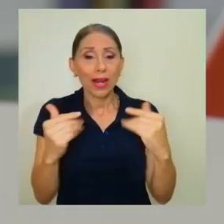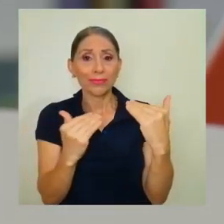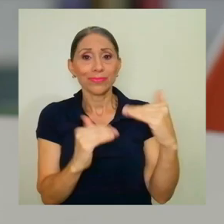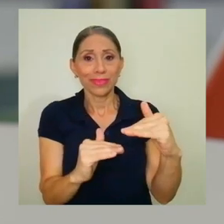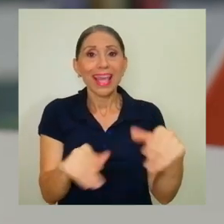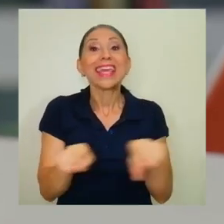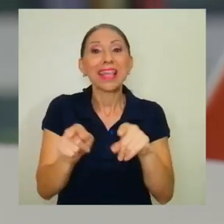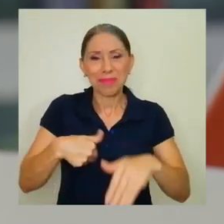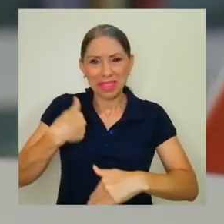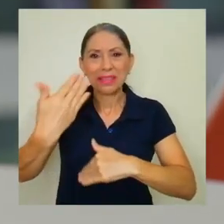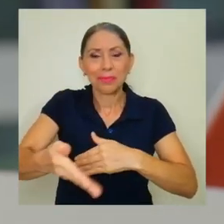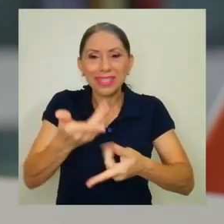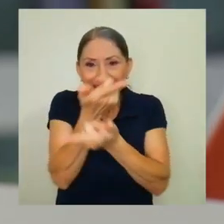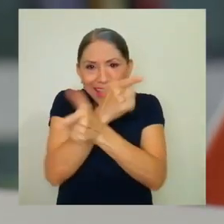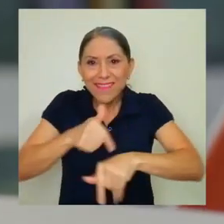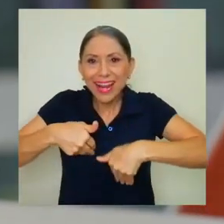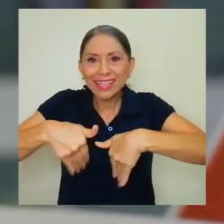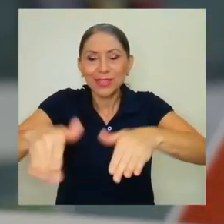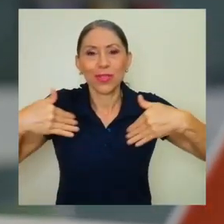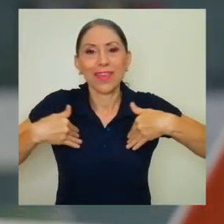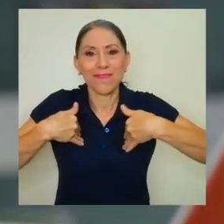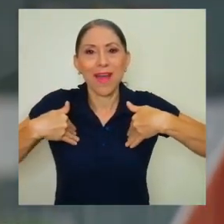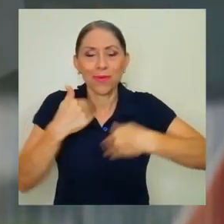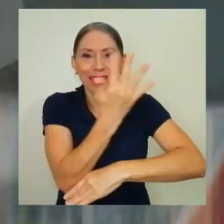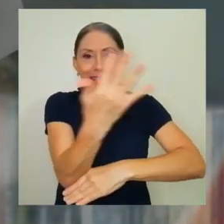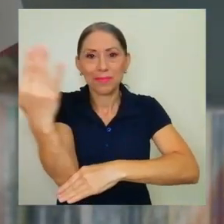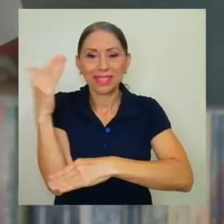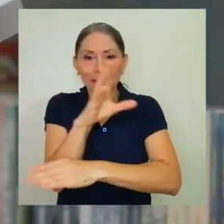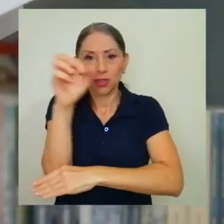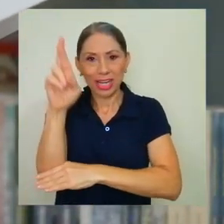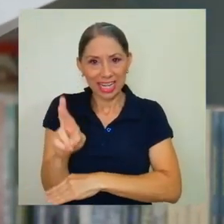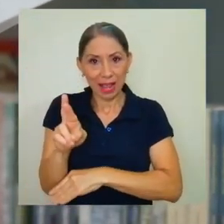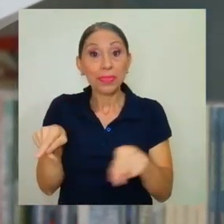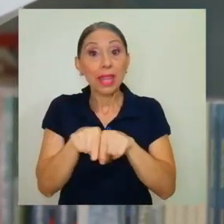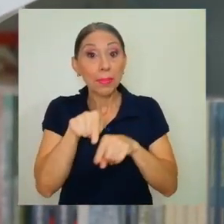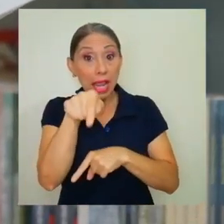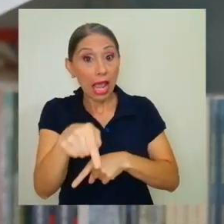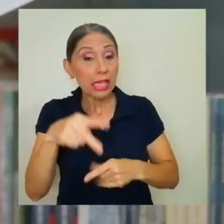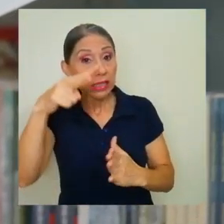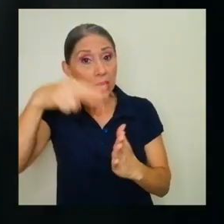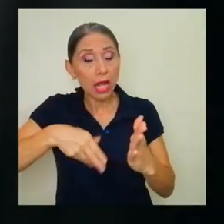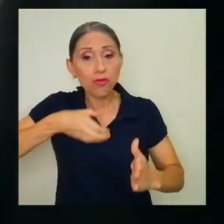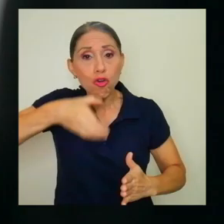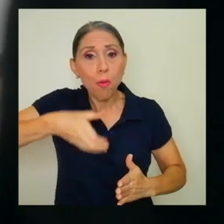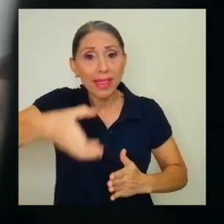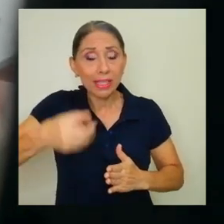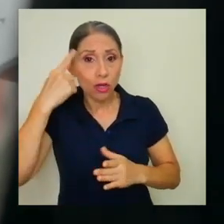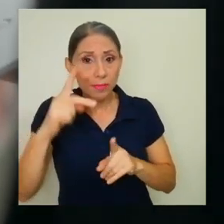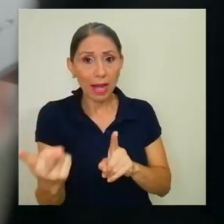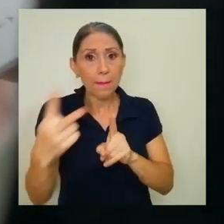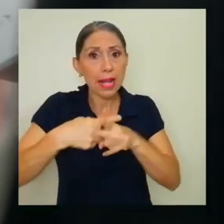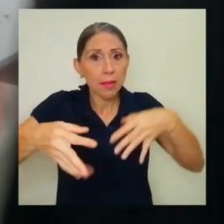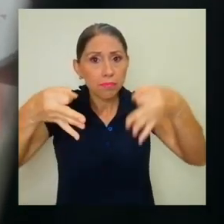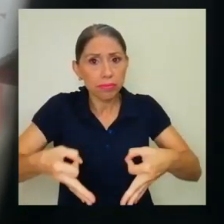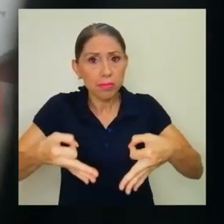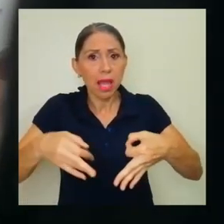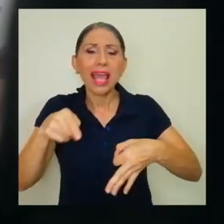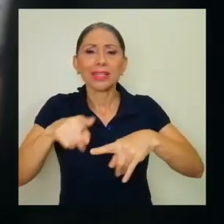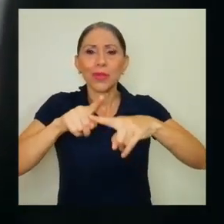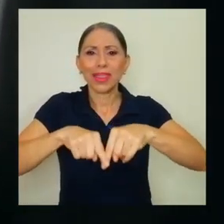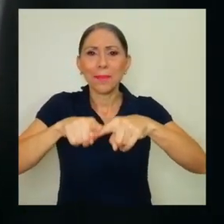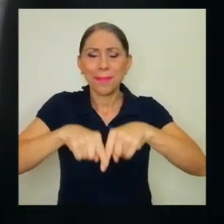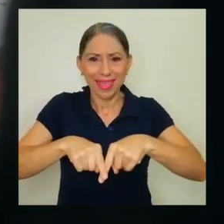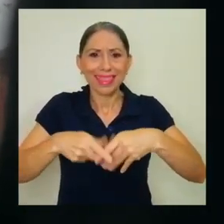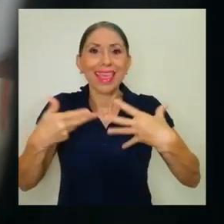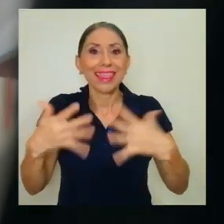especies de fauna silvestre en Costa Rica. Se ofrecen recomendaciones para su correcta aplicación, la cual dependerá